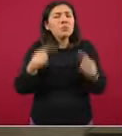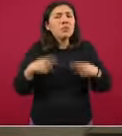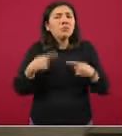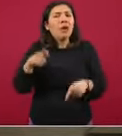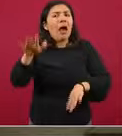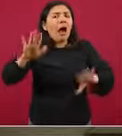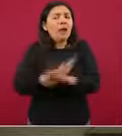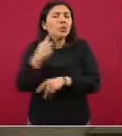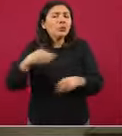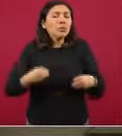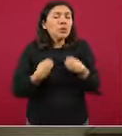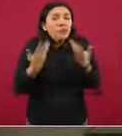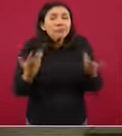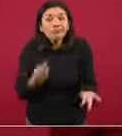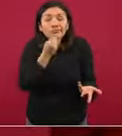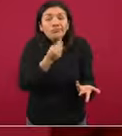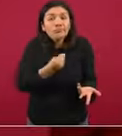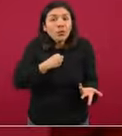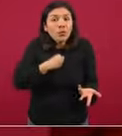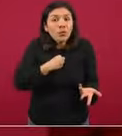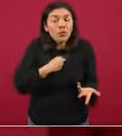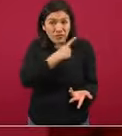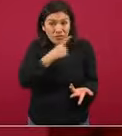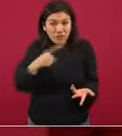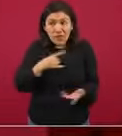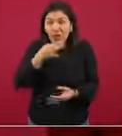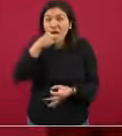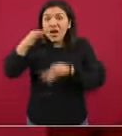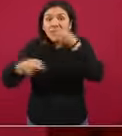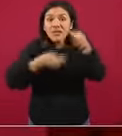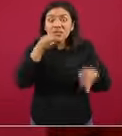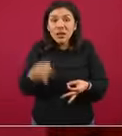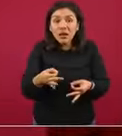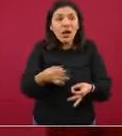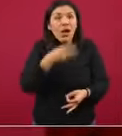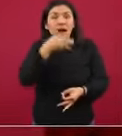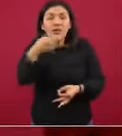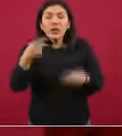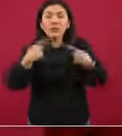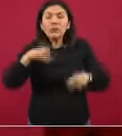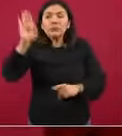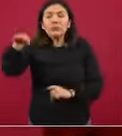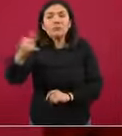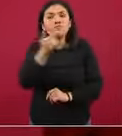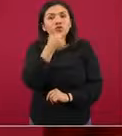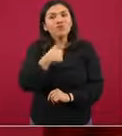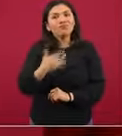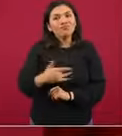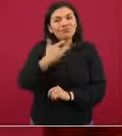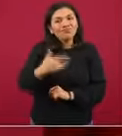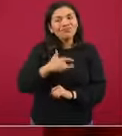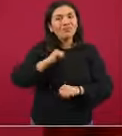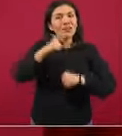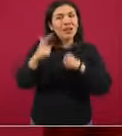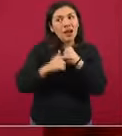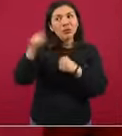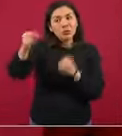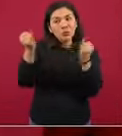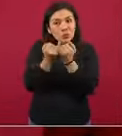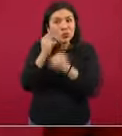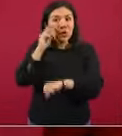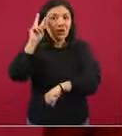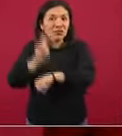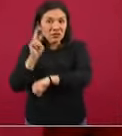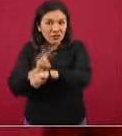que modificar. Bueno, así es, hay que transmitir y hay que decirle a las personas, oye, tengo síntomas, oye,